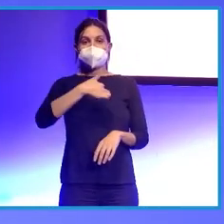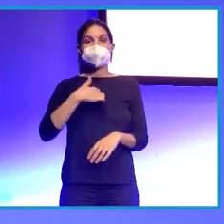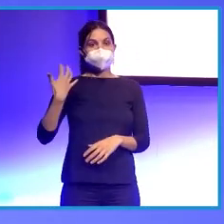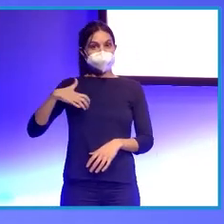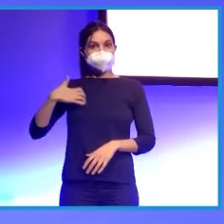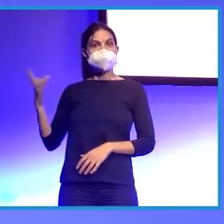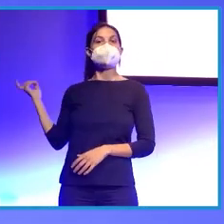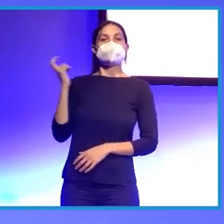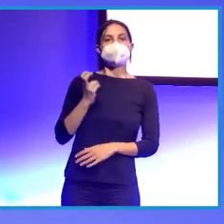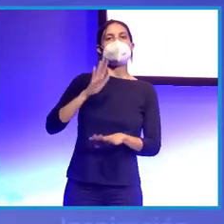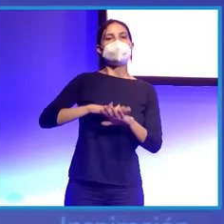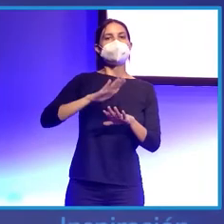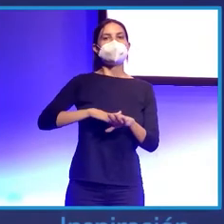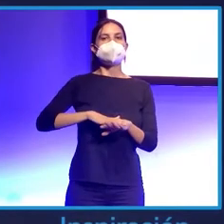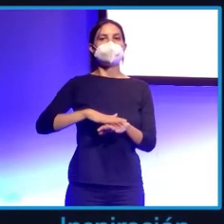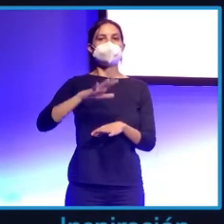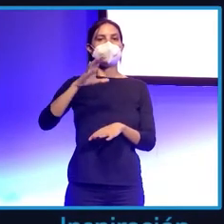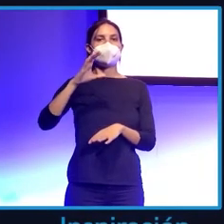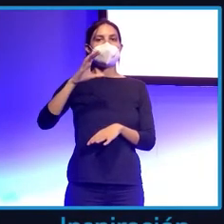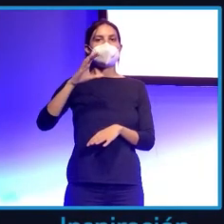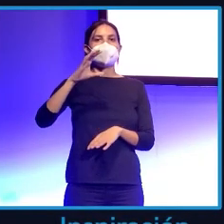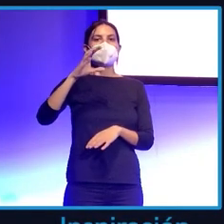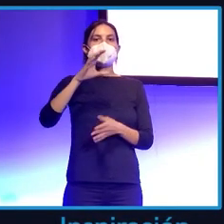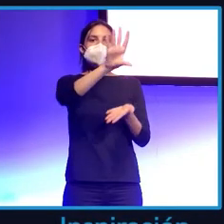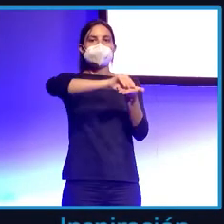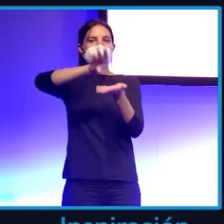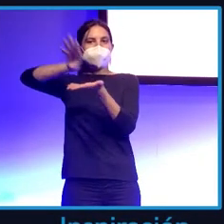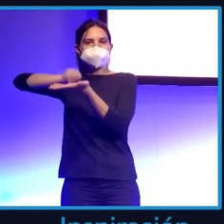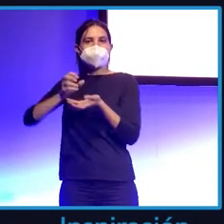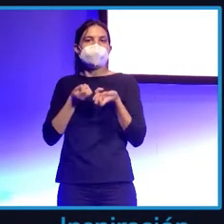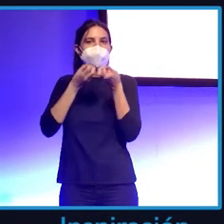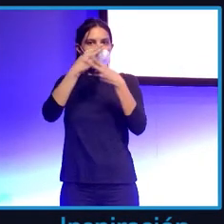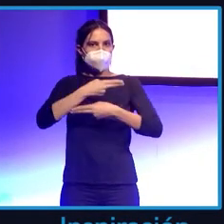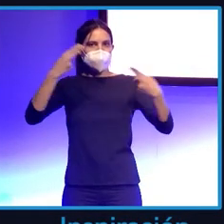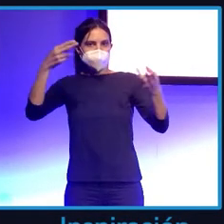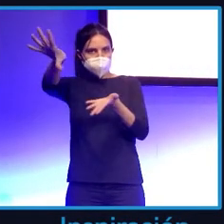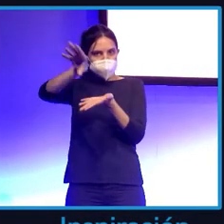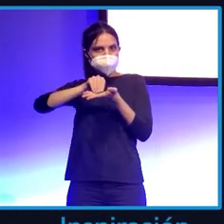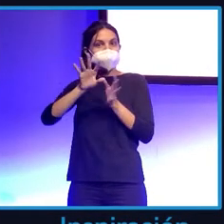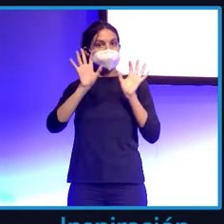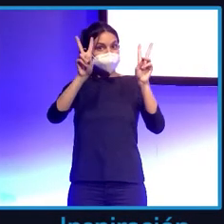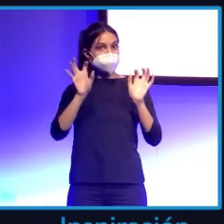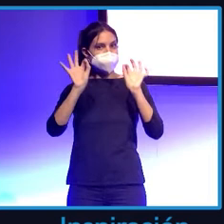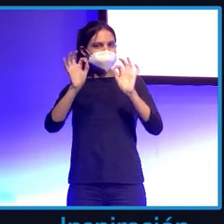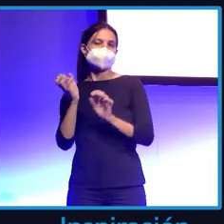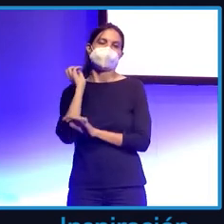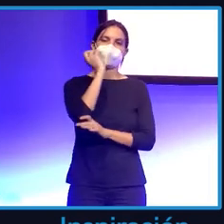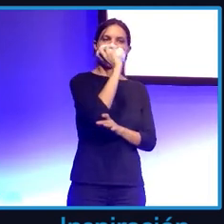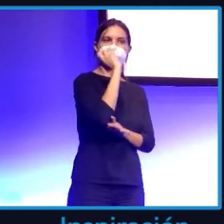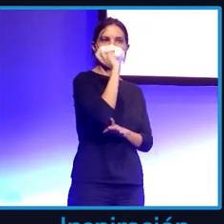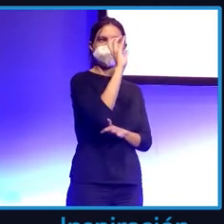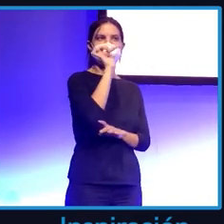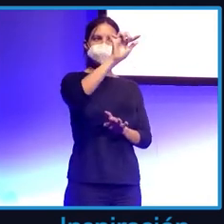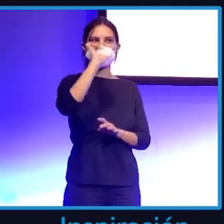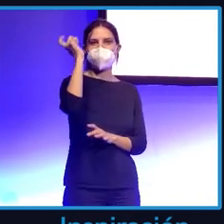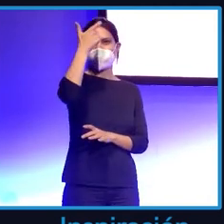sobre OSIN, OSAN, cada día te quiero más. Me imagino que son conceptos que no sabéis. Espero que tengáis